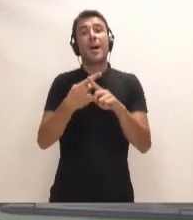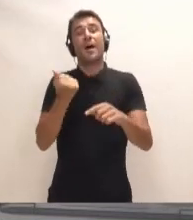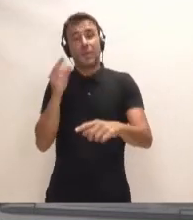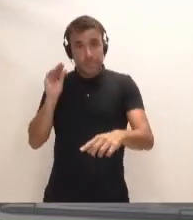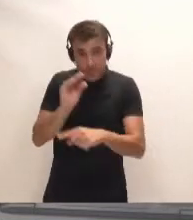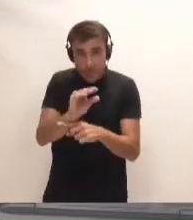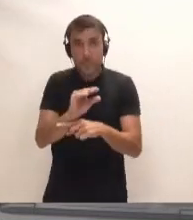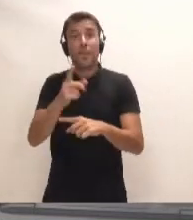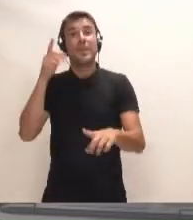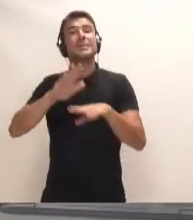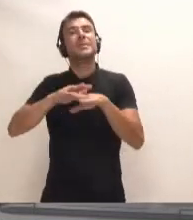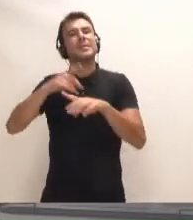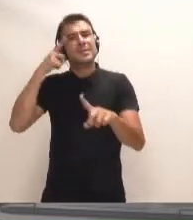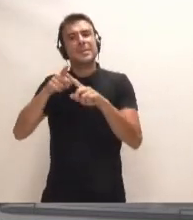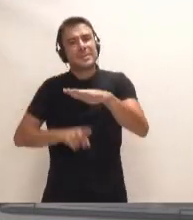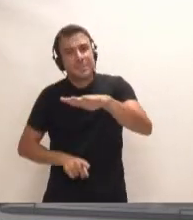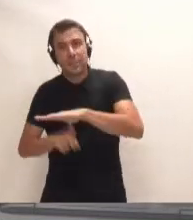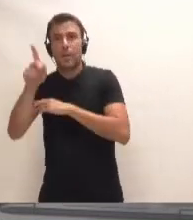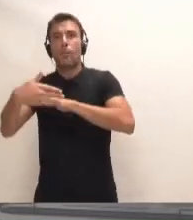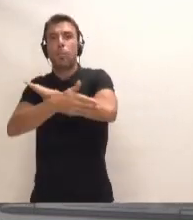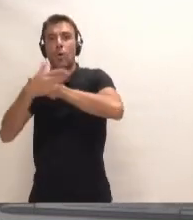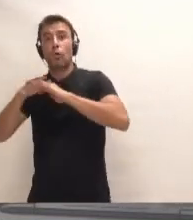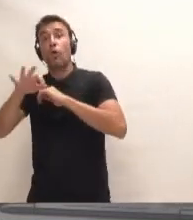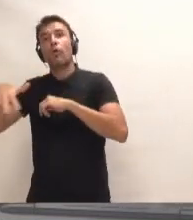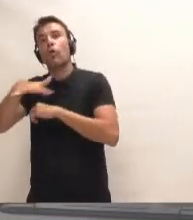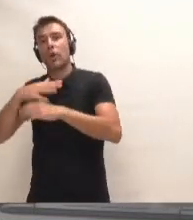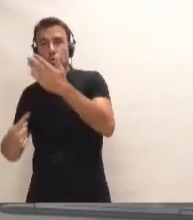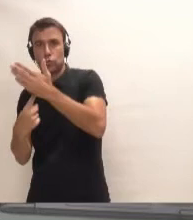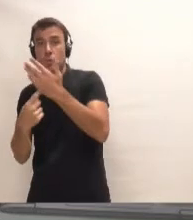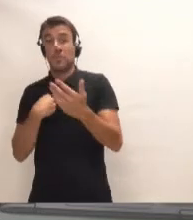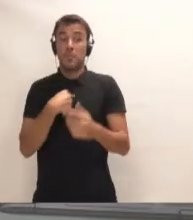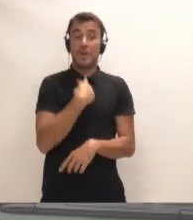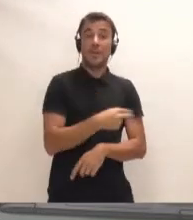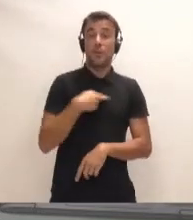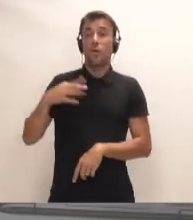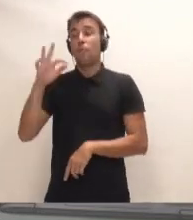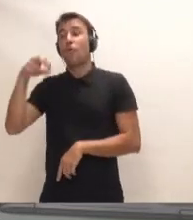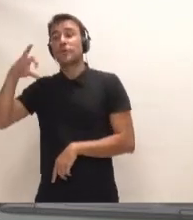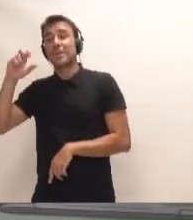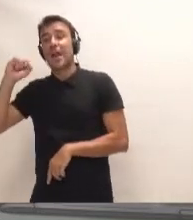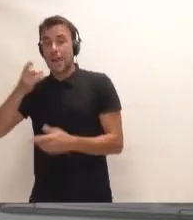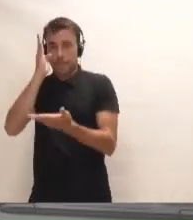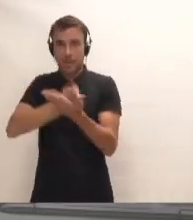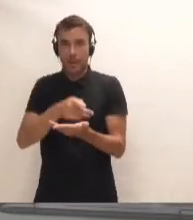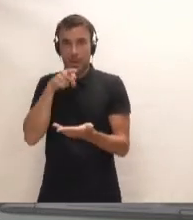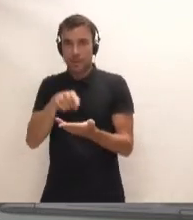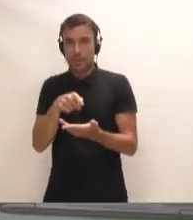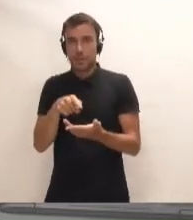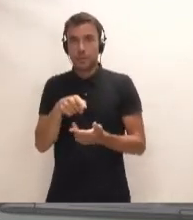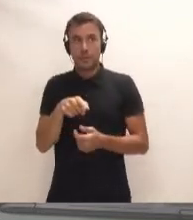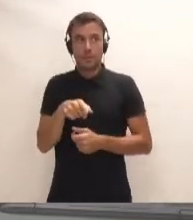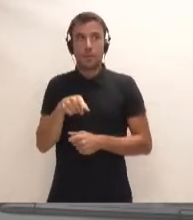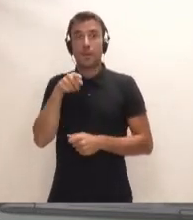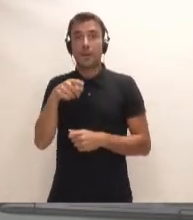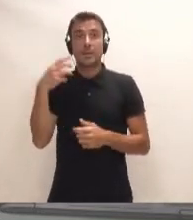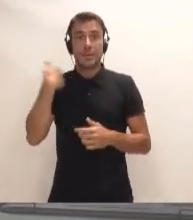el desarrollo de otro puerto de excelencia en la zona sur entre los cristianos y Fonsalía, que está siendo ya objeto